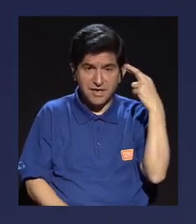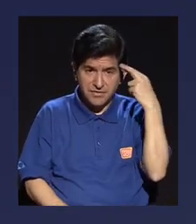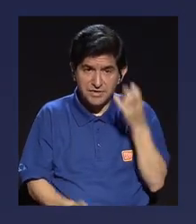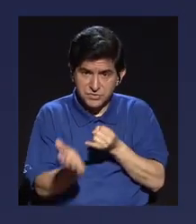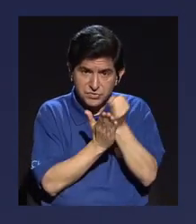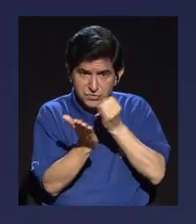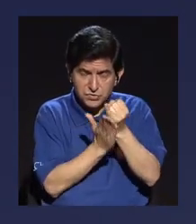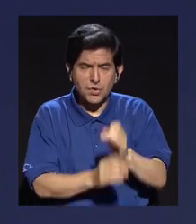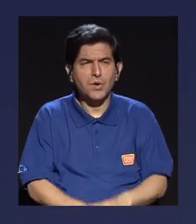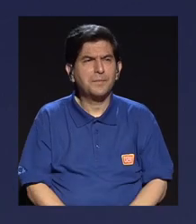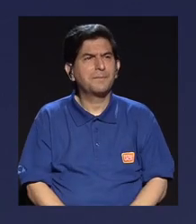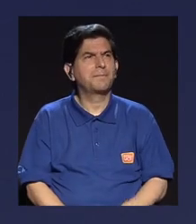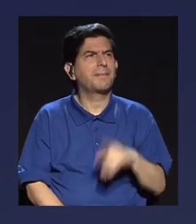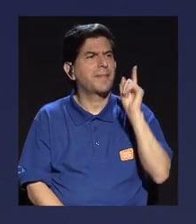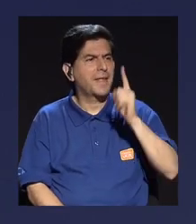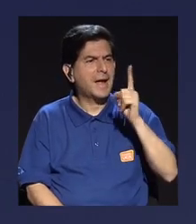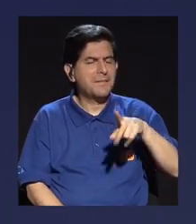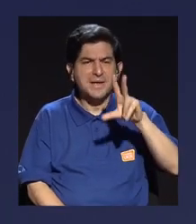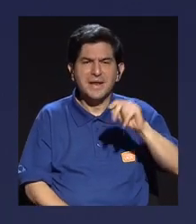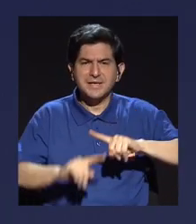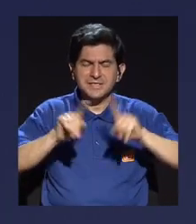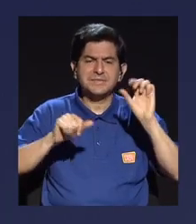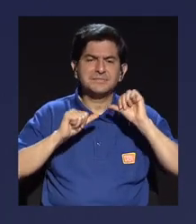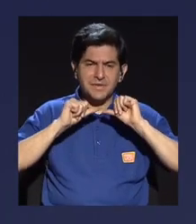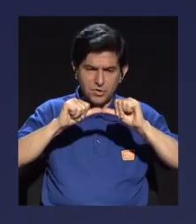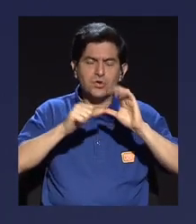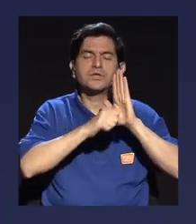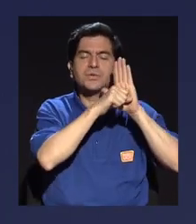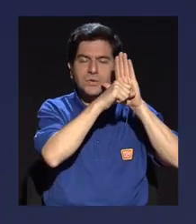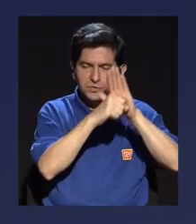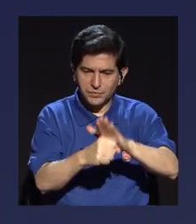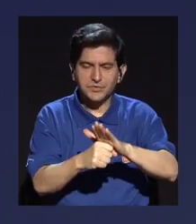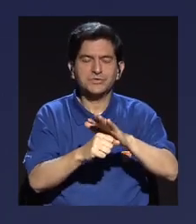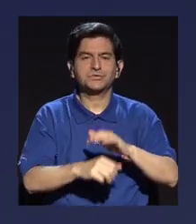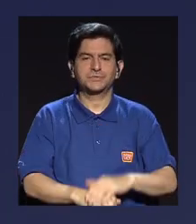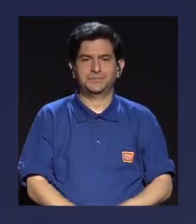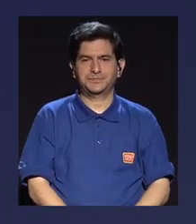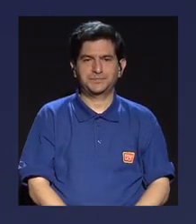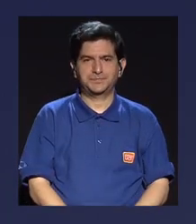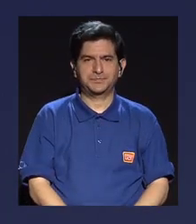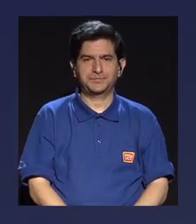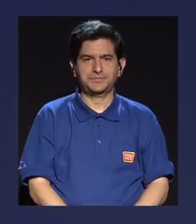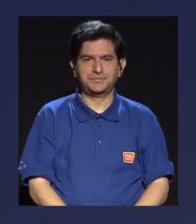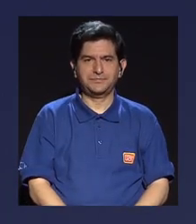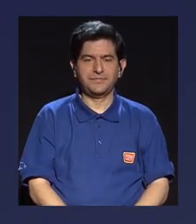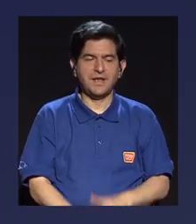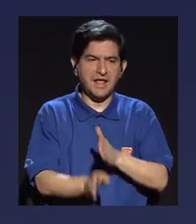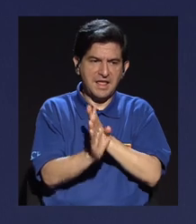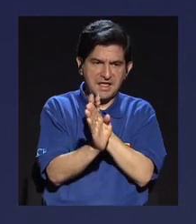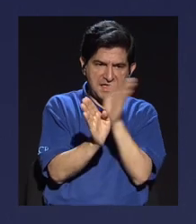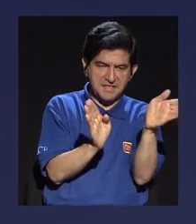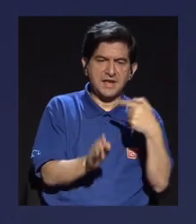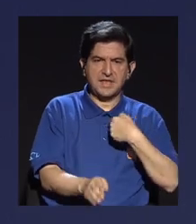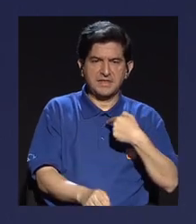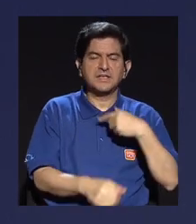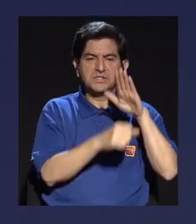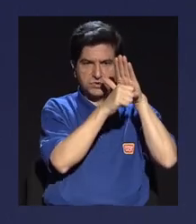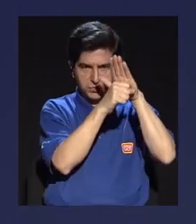Amenazas no, pero sí seguimos recibiendo presiones, presiones indirectas. Yo he recibido presiones